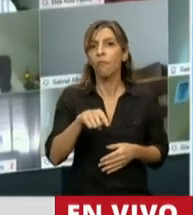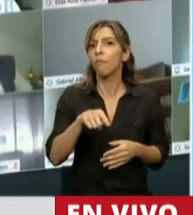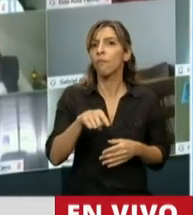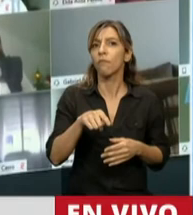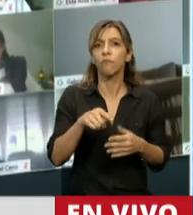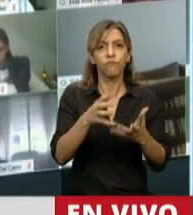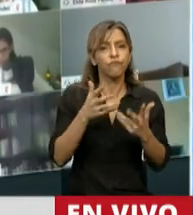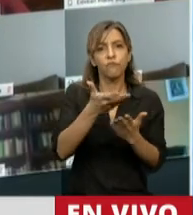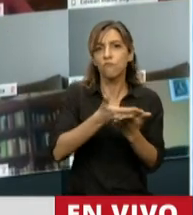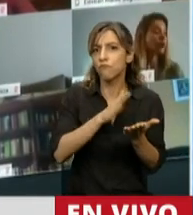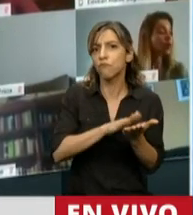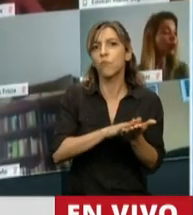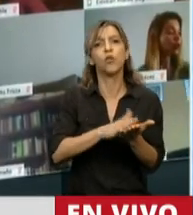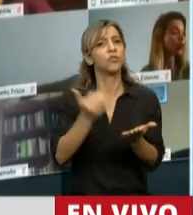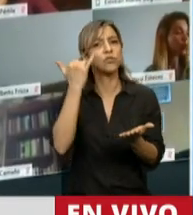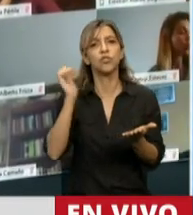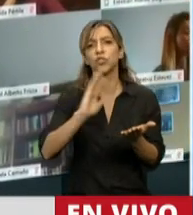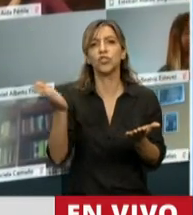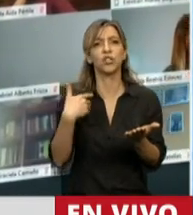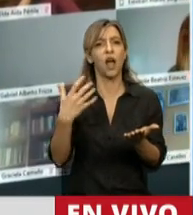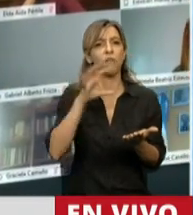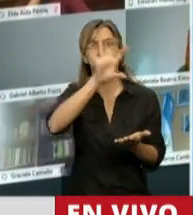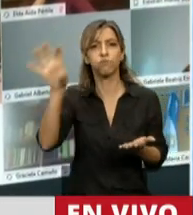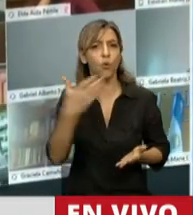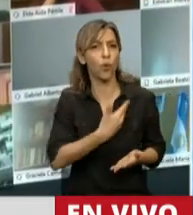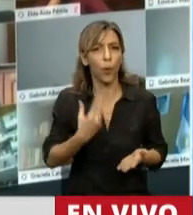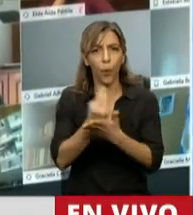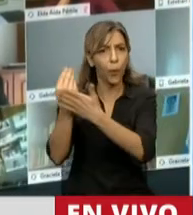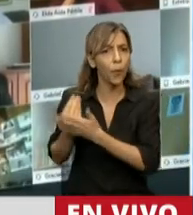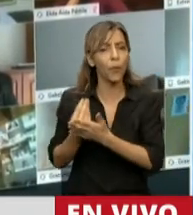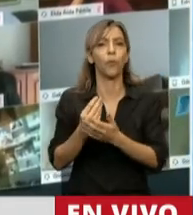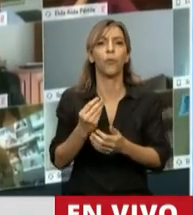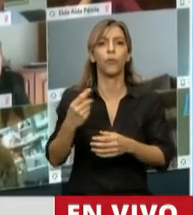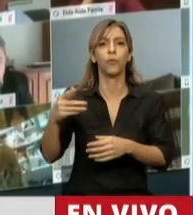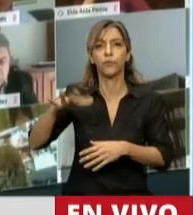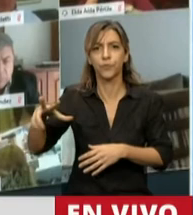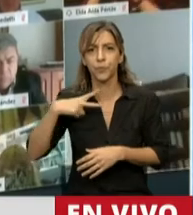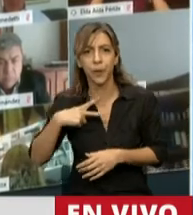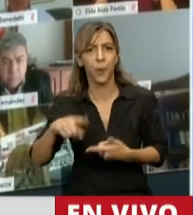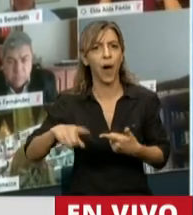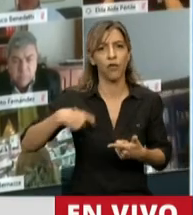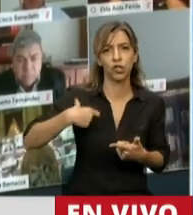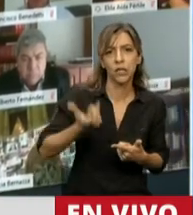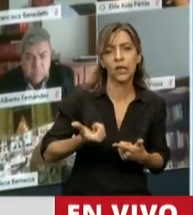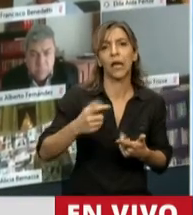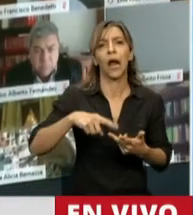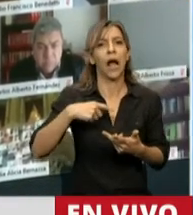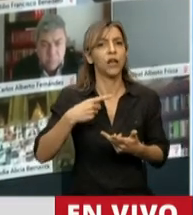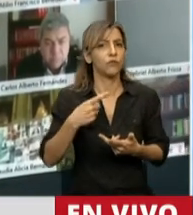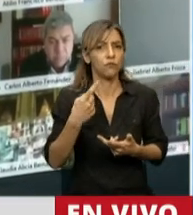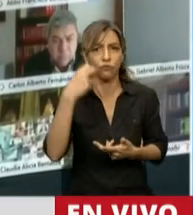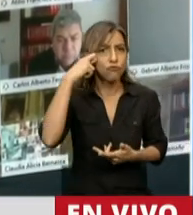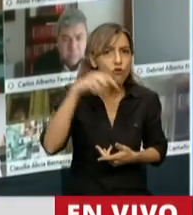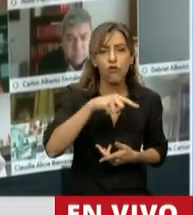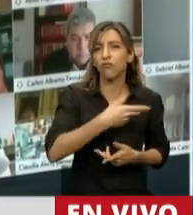de los seis premios Nobel, de todos los gobernadores, del sector privado, de los sindicatos y de este